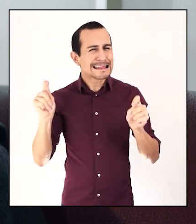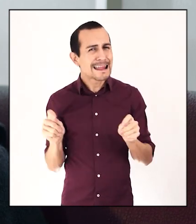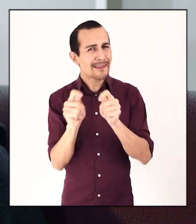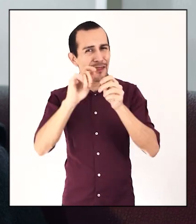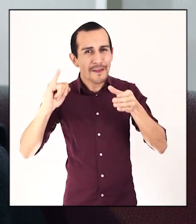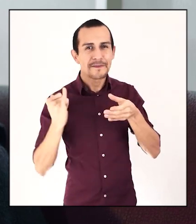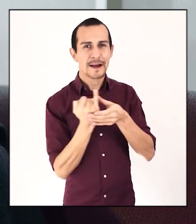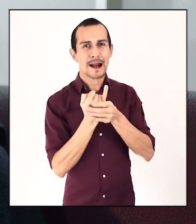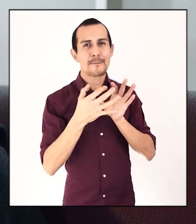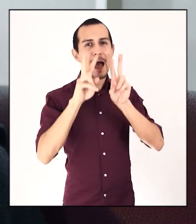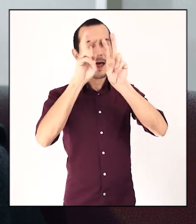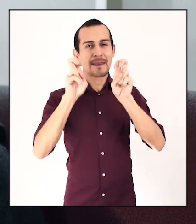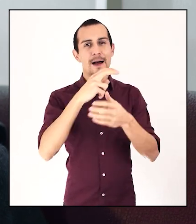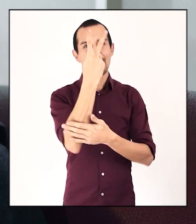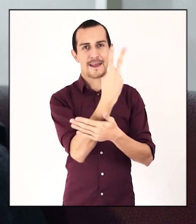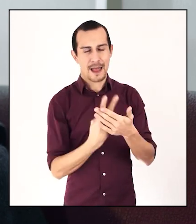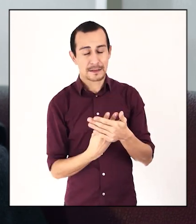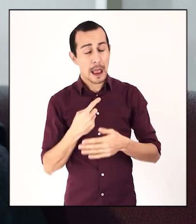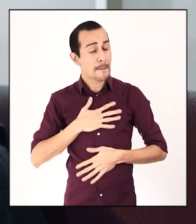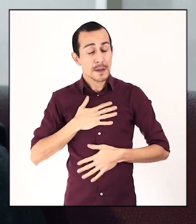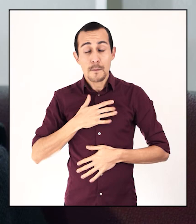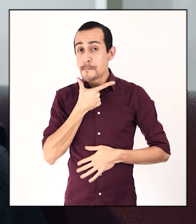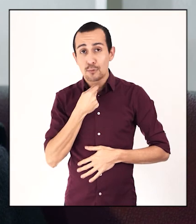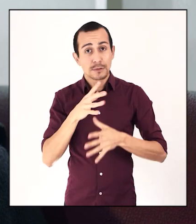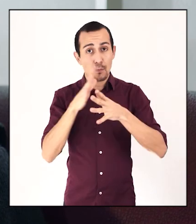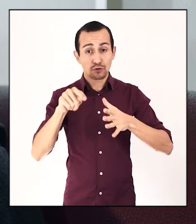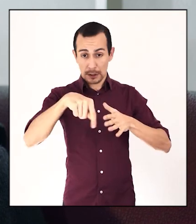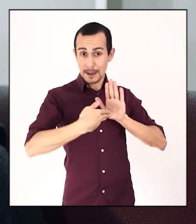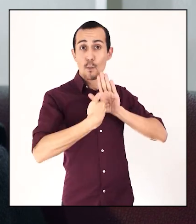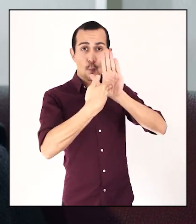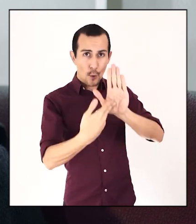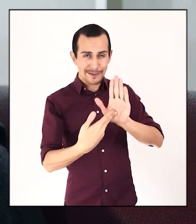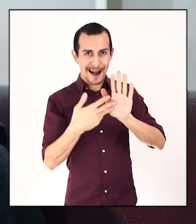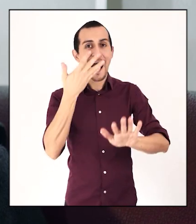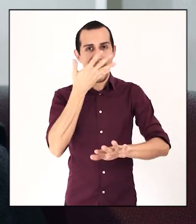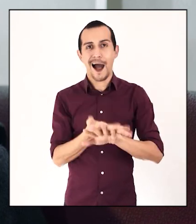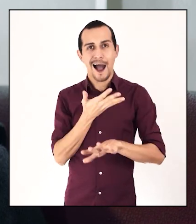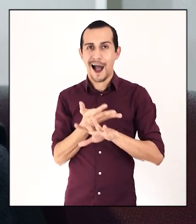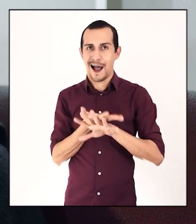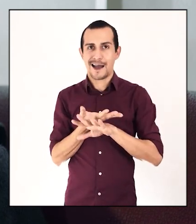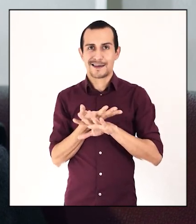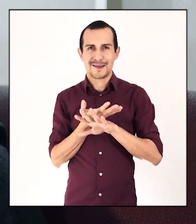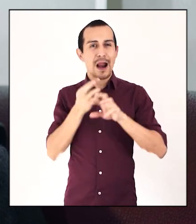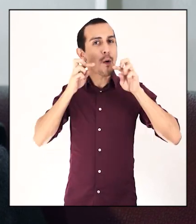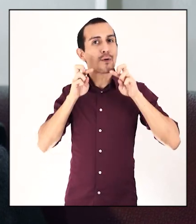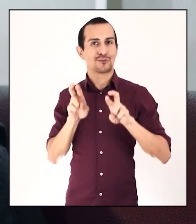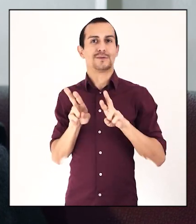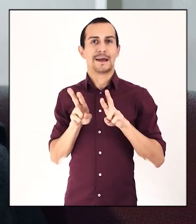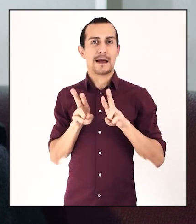tratando de integrarlo al fenómeno del arte. Me parece maravilloso que esta exposición tenga una